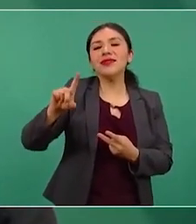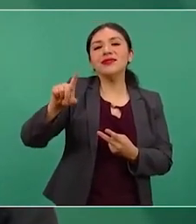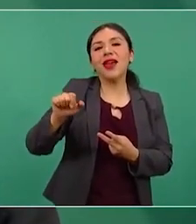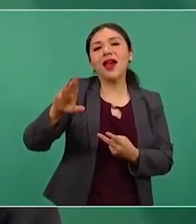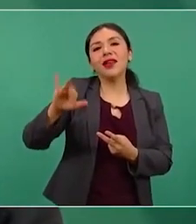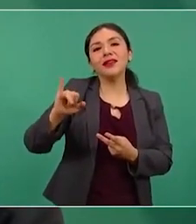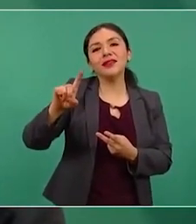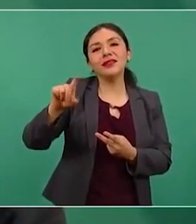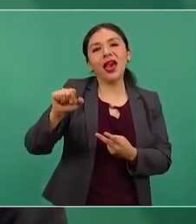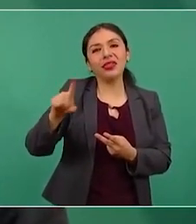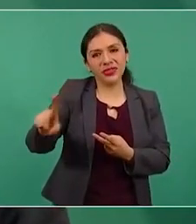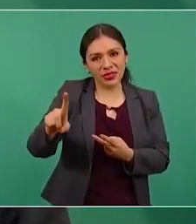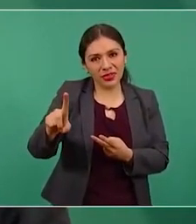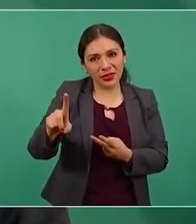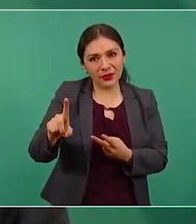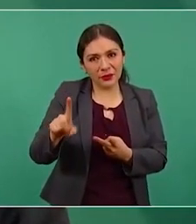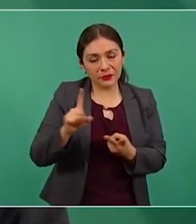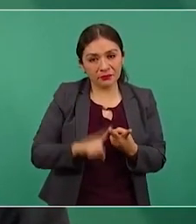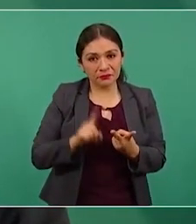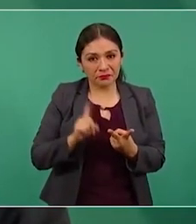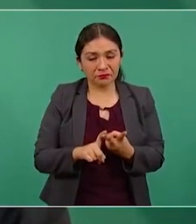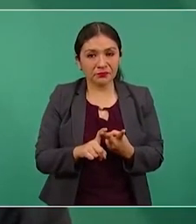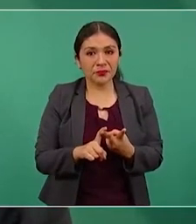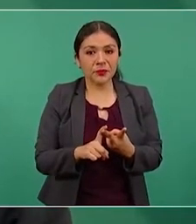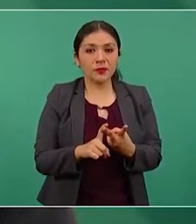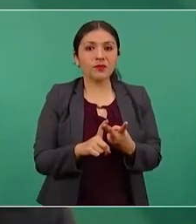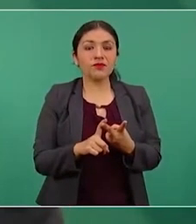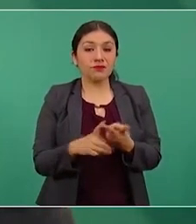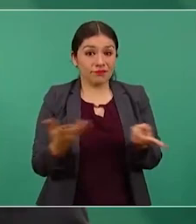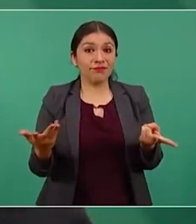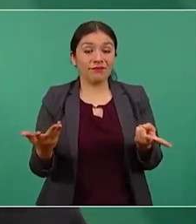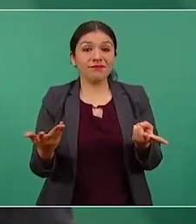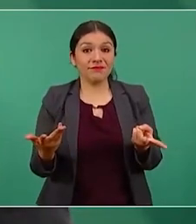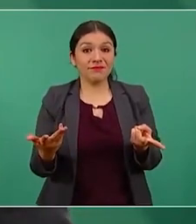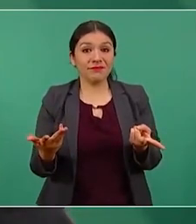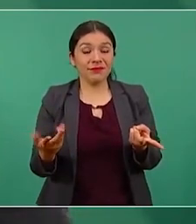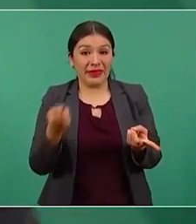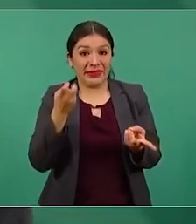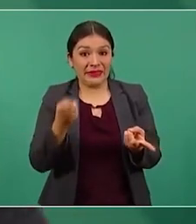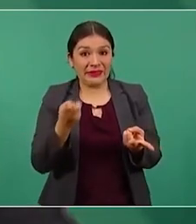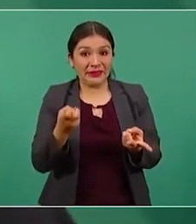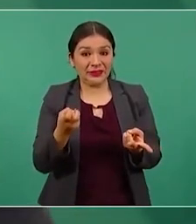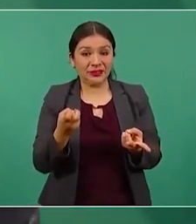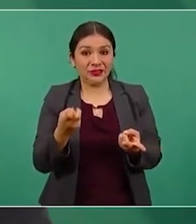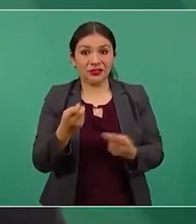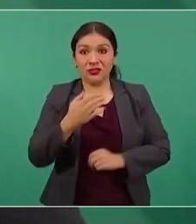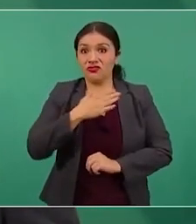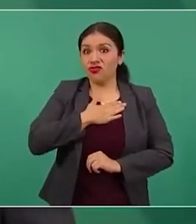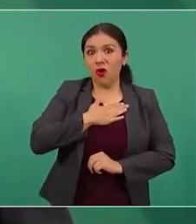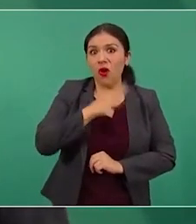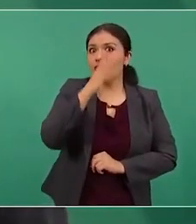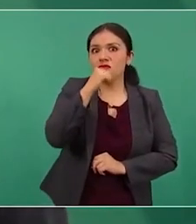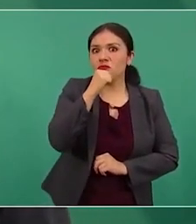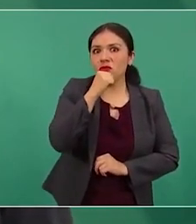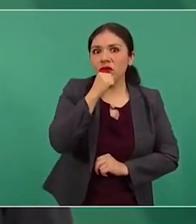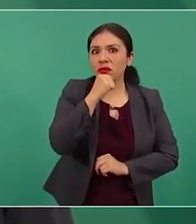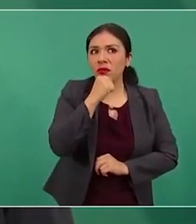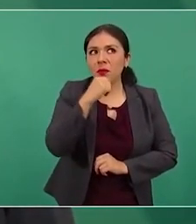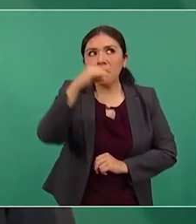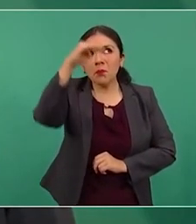ya nosotros no podíamos pronunciar